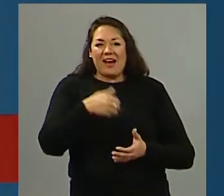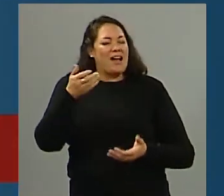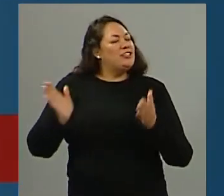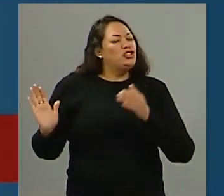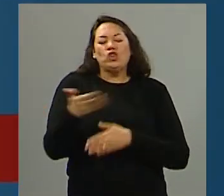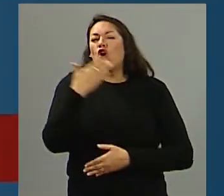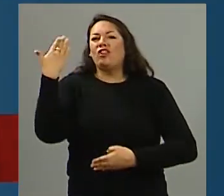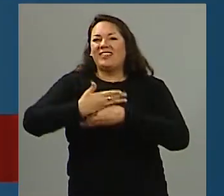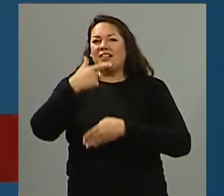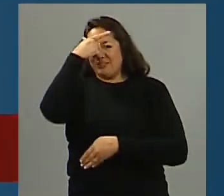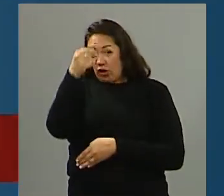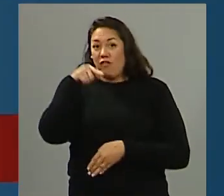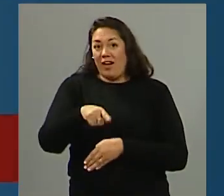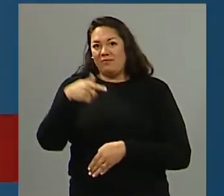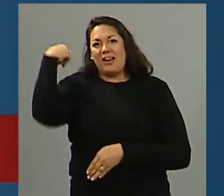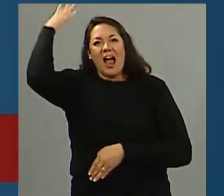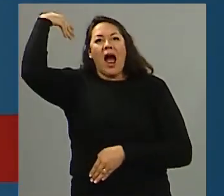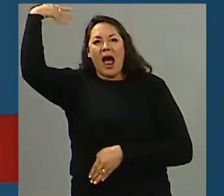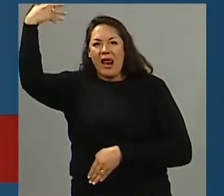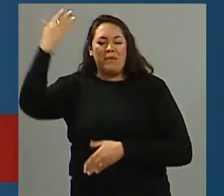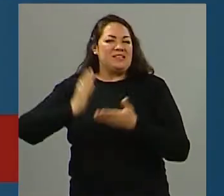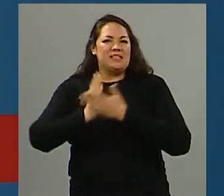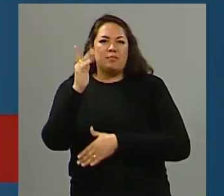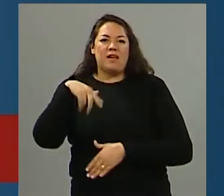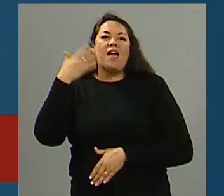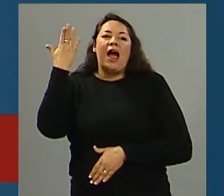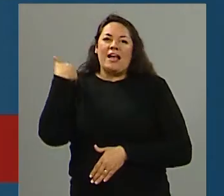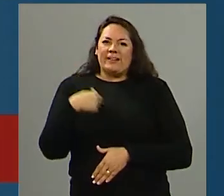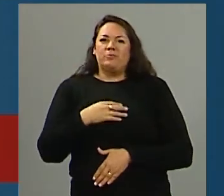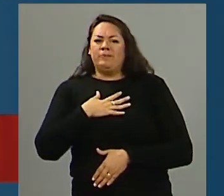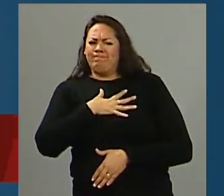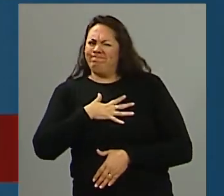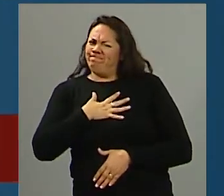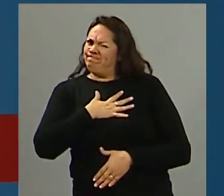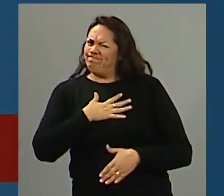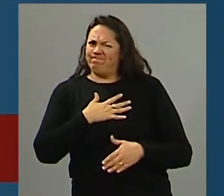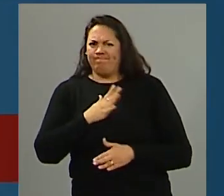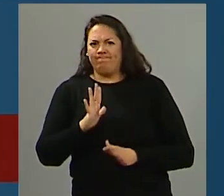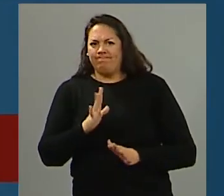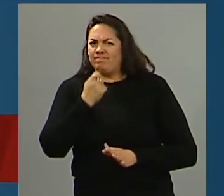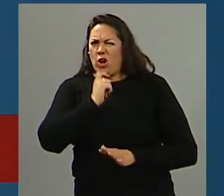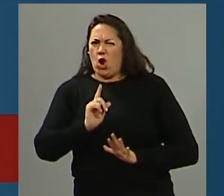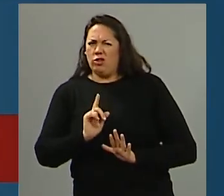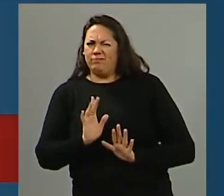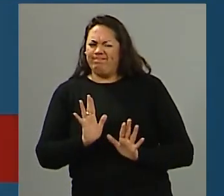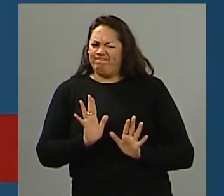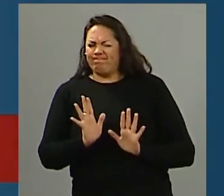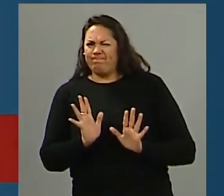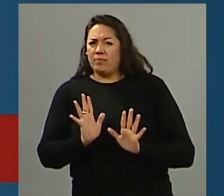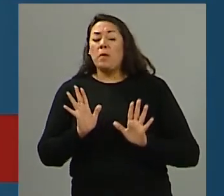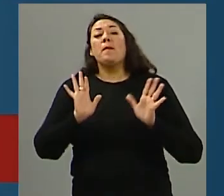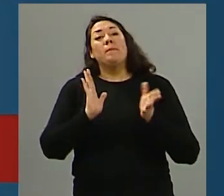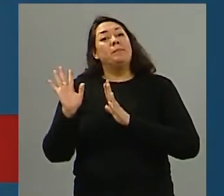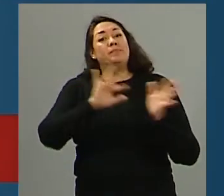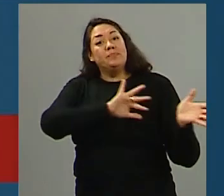árabes, ¿no? Claro que al principio fue un poco chocante, un poco chocante, pero ¿sabés que la misma comunidad árabe se puso